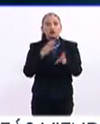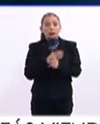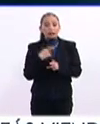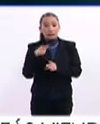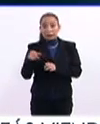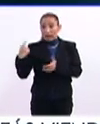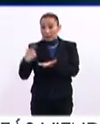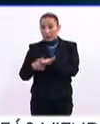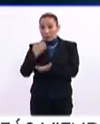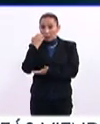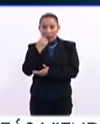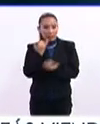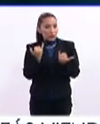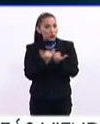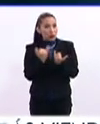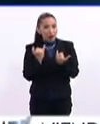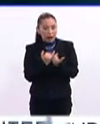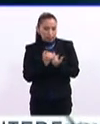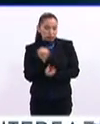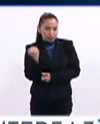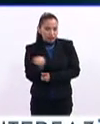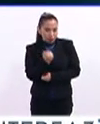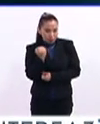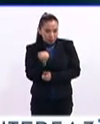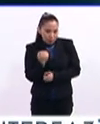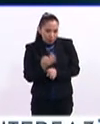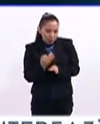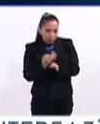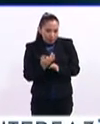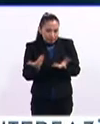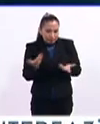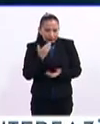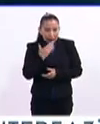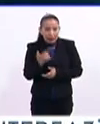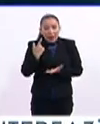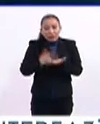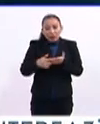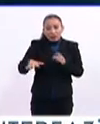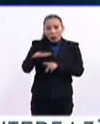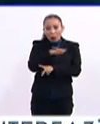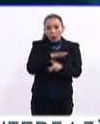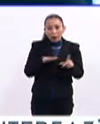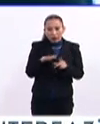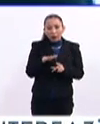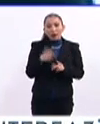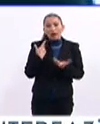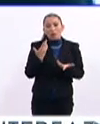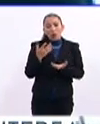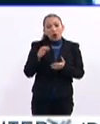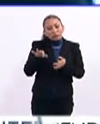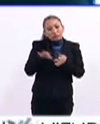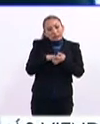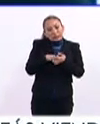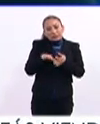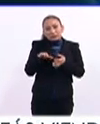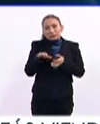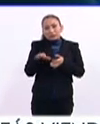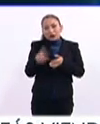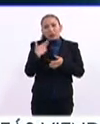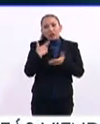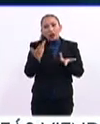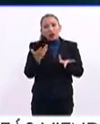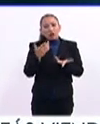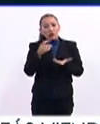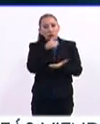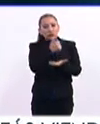Y en las escuelas tenemos lo mismo. Afortunadamente, o dentro de los contextos de lo más cercano somos